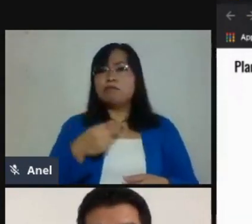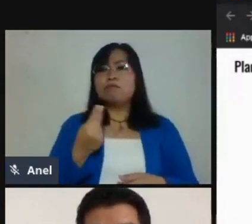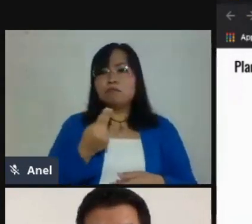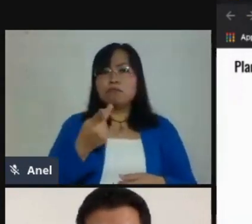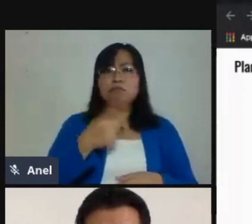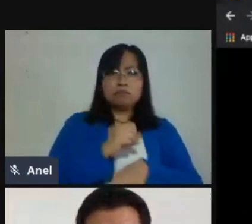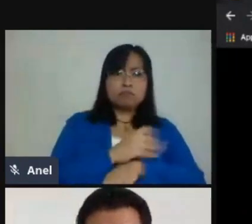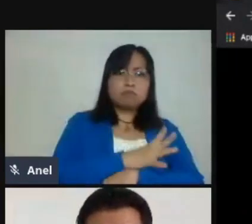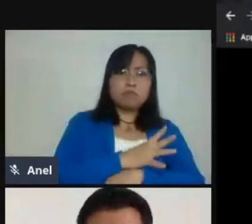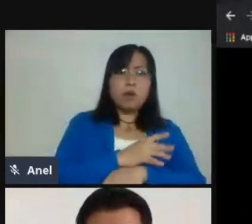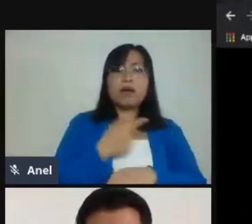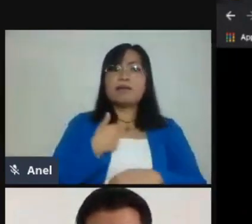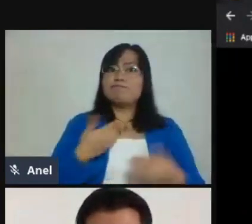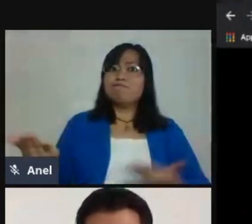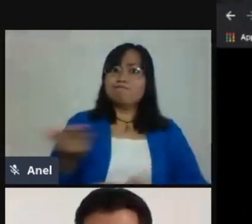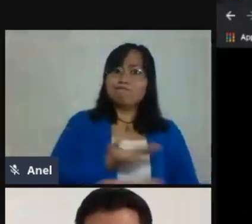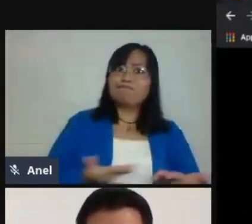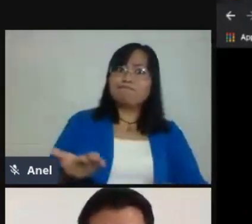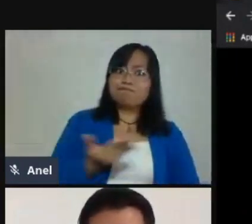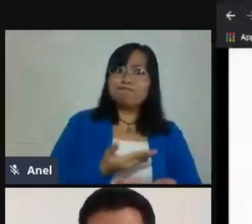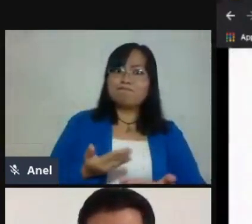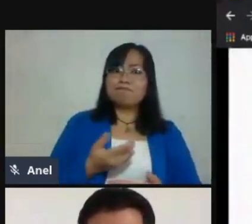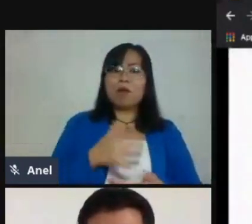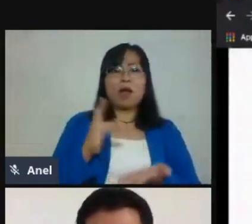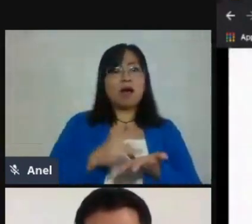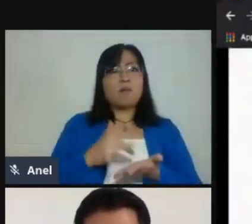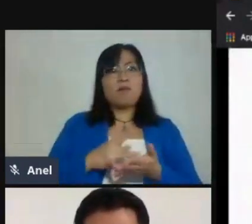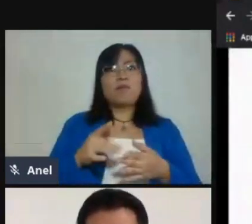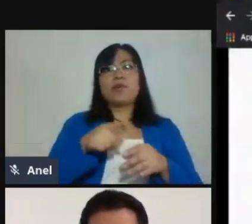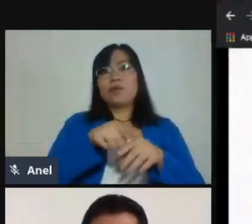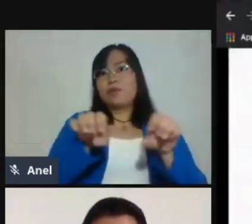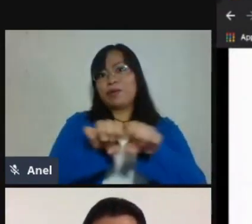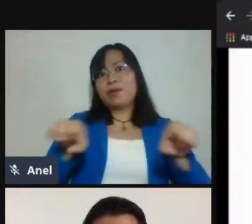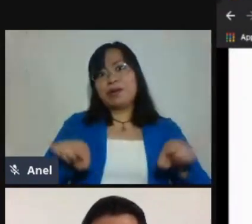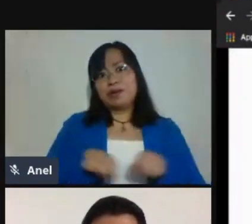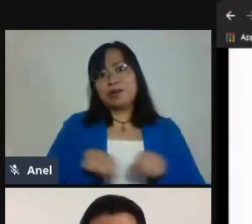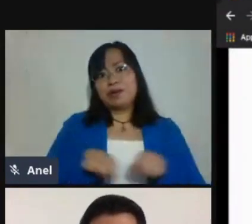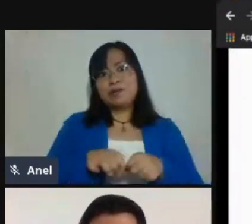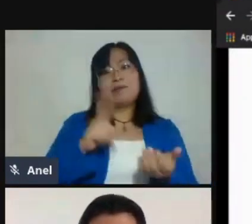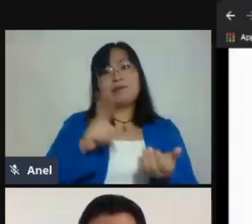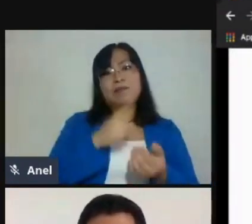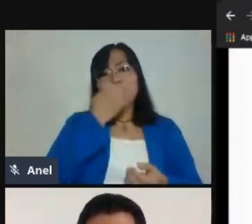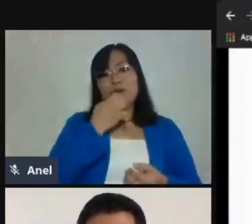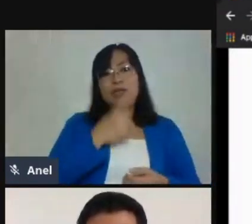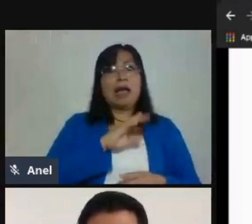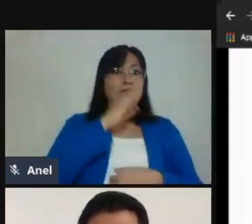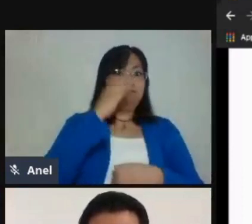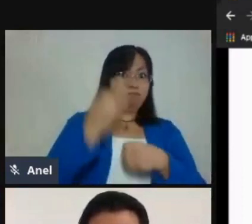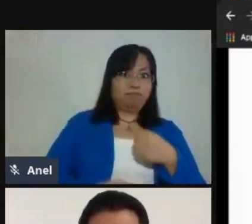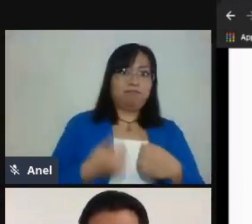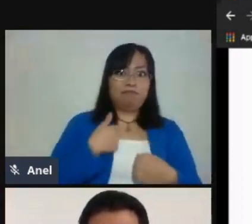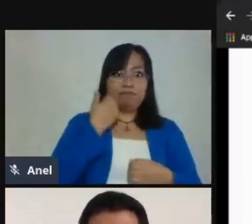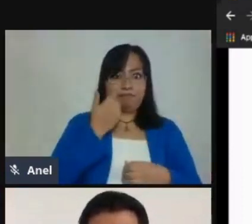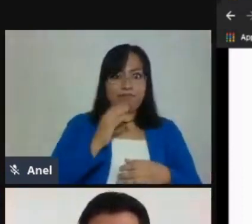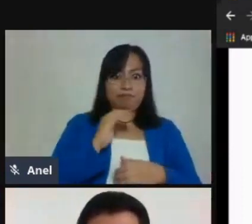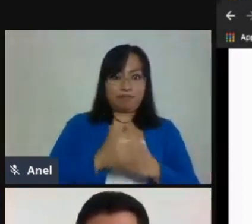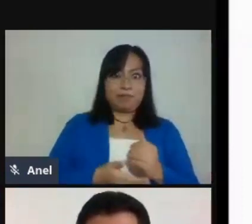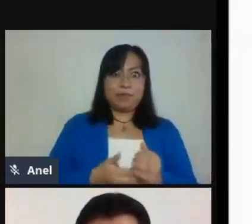tratar de apoyarlos en la medida de lo posible. Finalmente, y yo quisiera terminar con este tema,